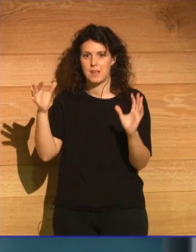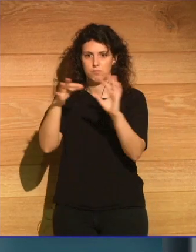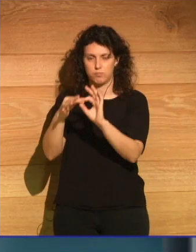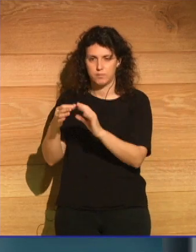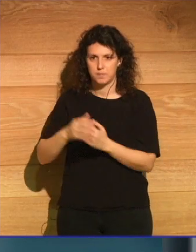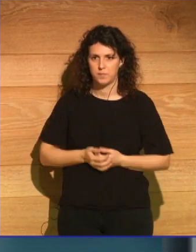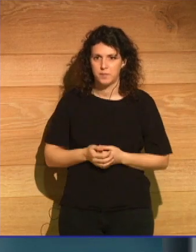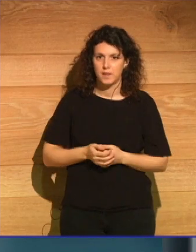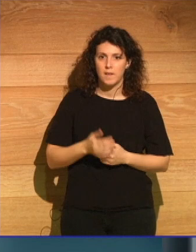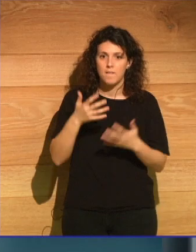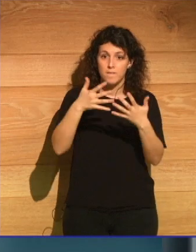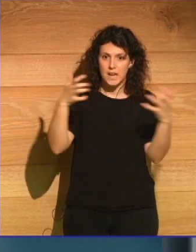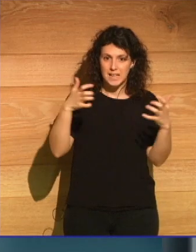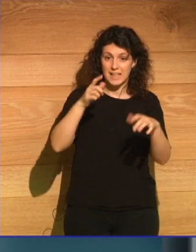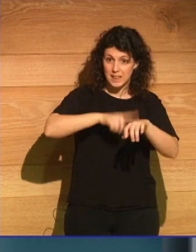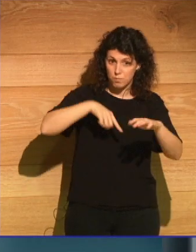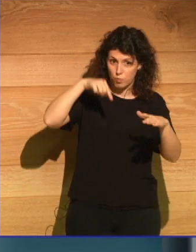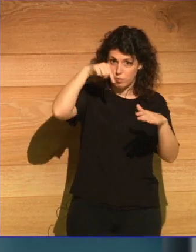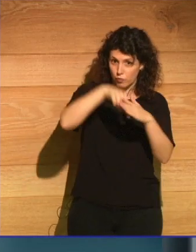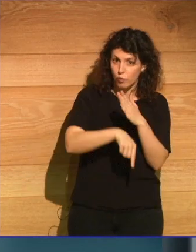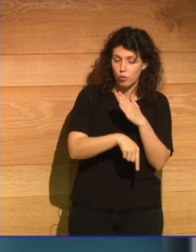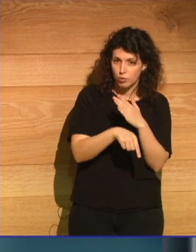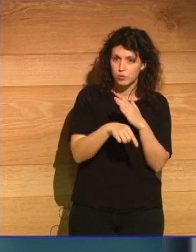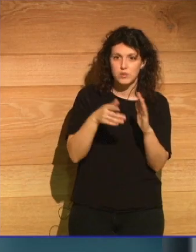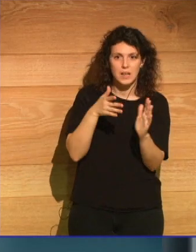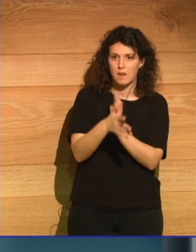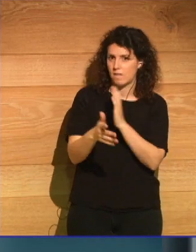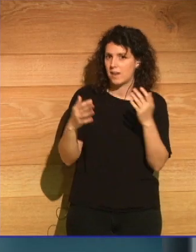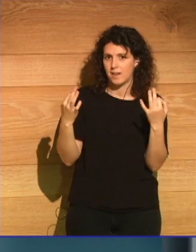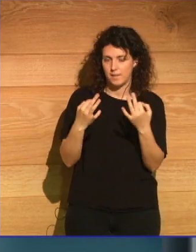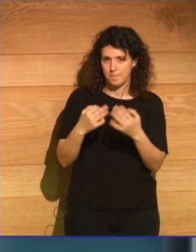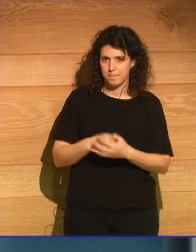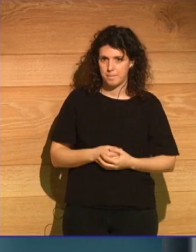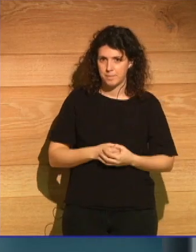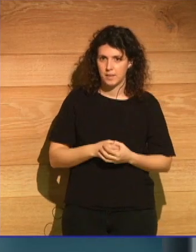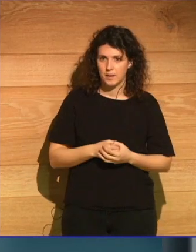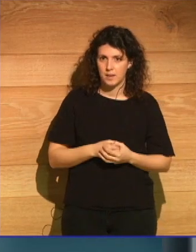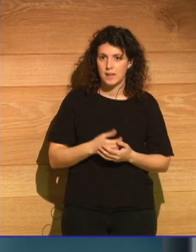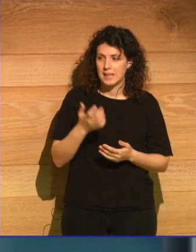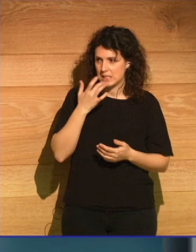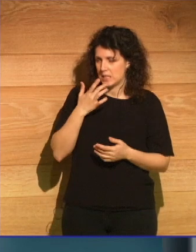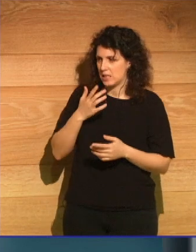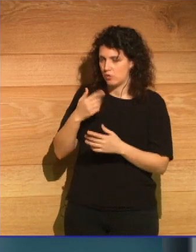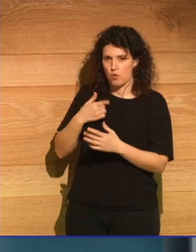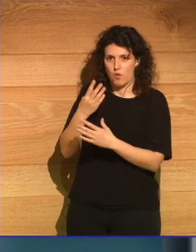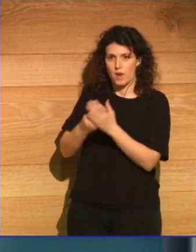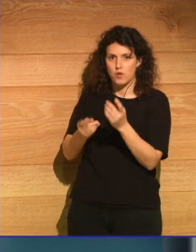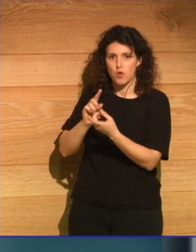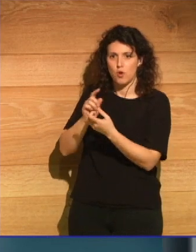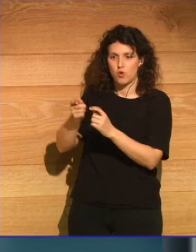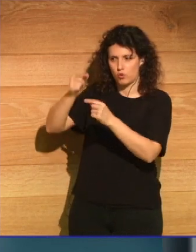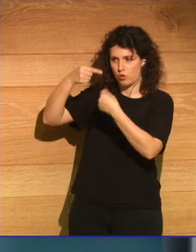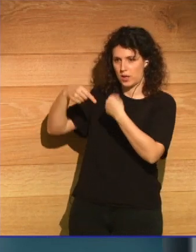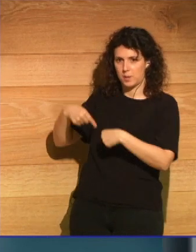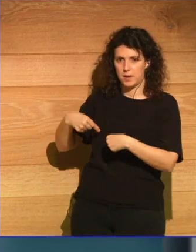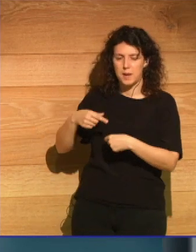La frase, tiempo profundo, se acuñó, corrígeme si me equivoco, por un escritor